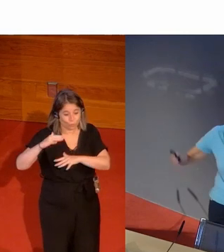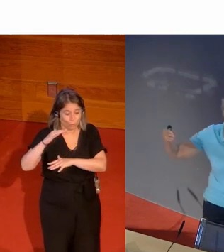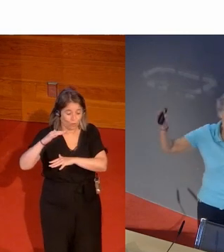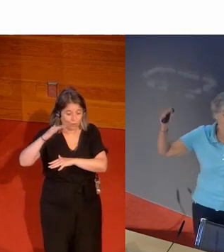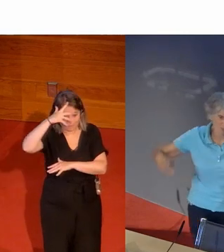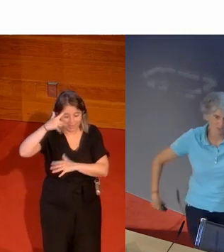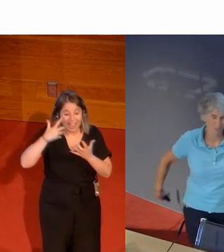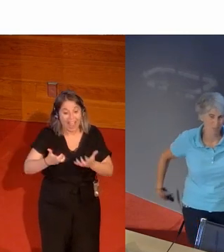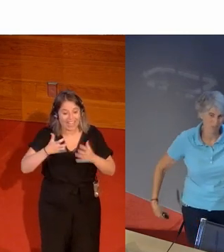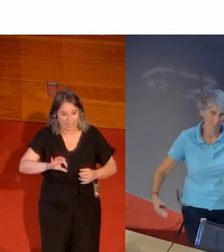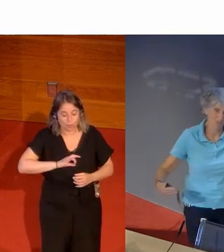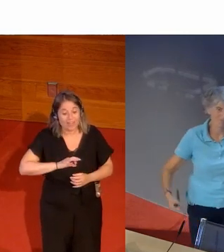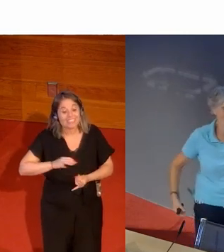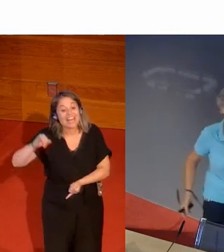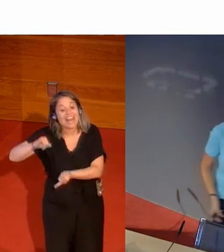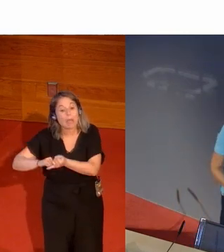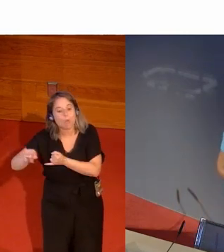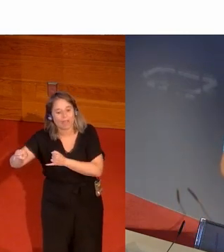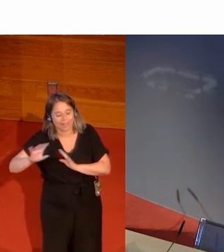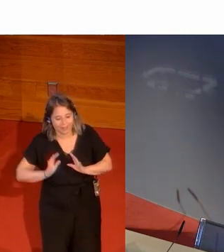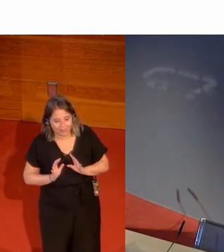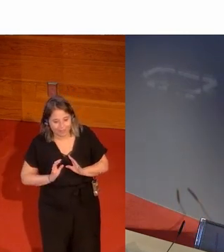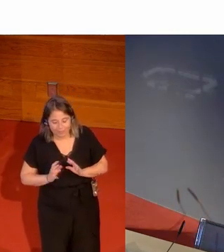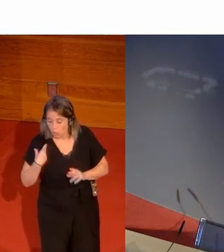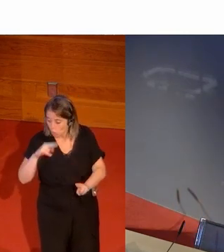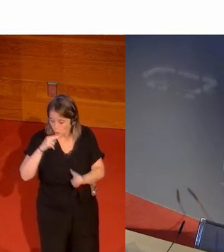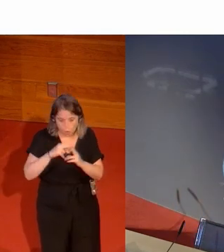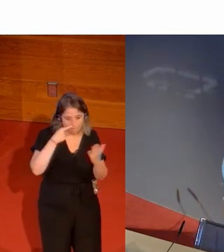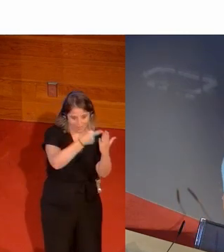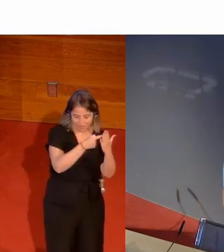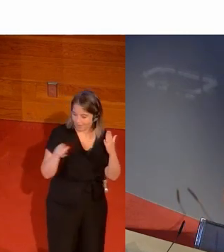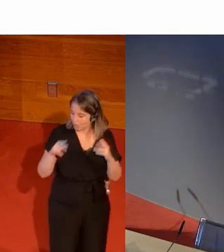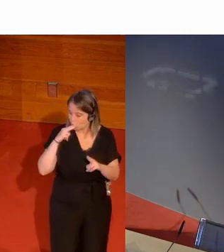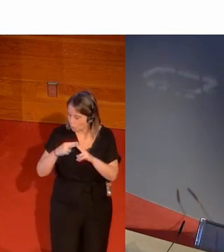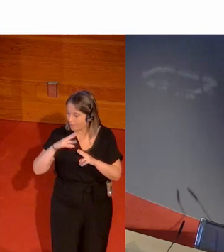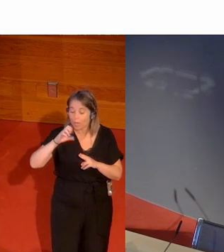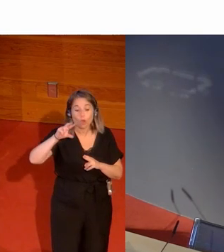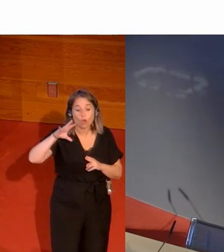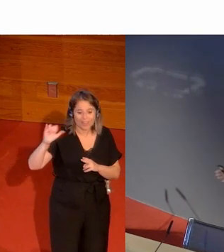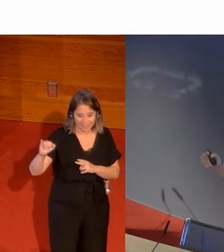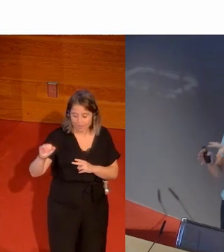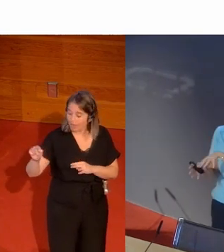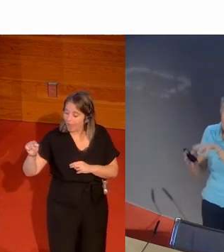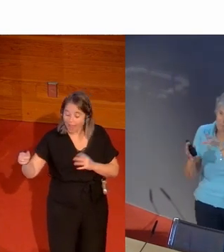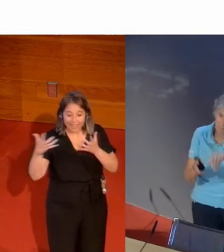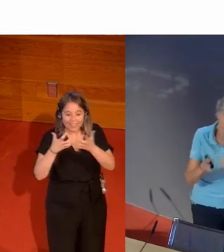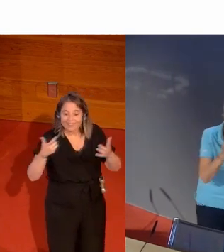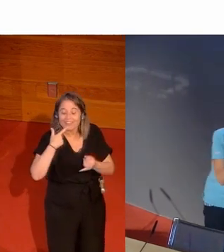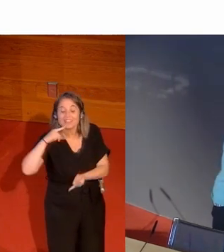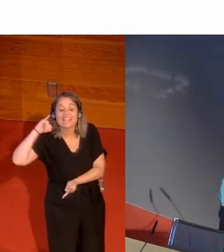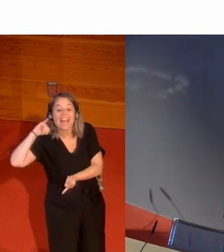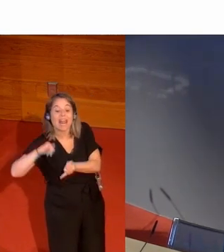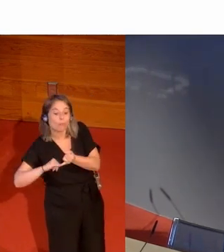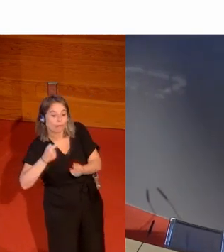ha ganado la medalla de bronce en Río yo he puesto el nombre para que se sepa quién es Corey Cotten pero aquí de lo que se trata es de